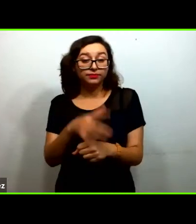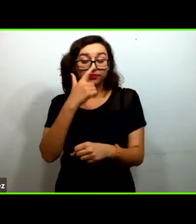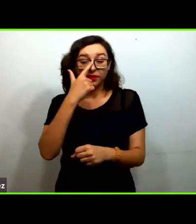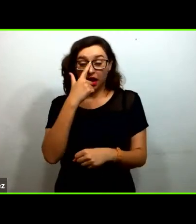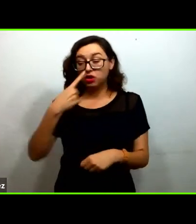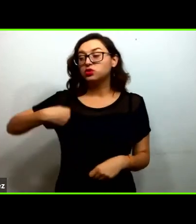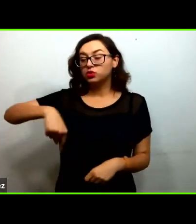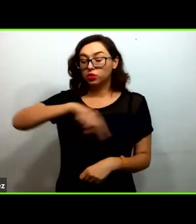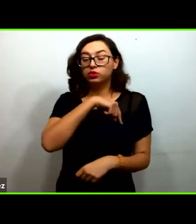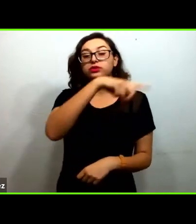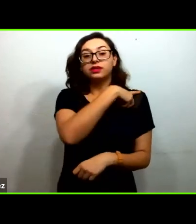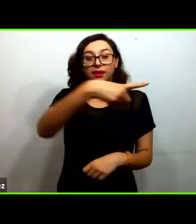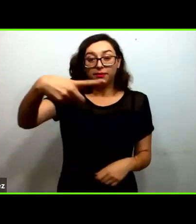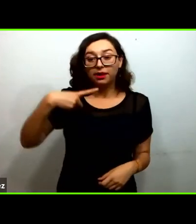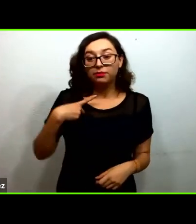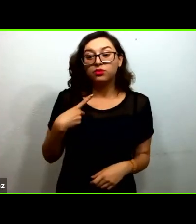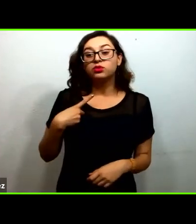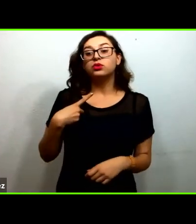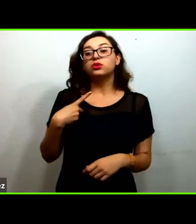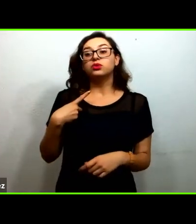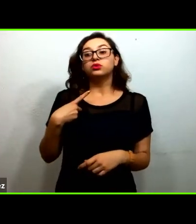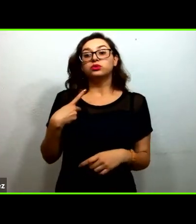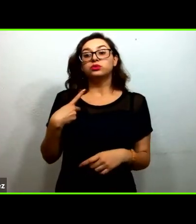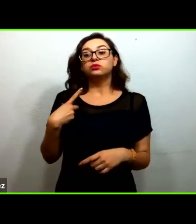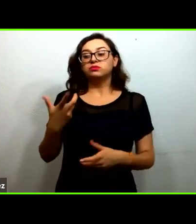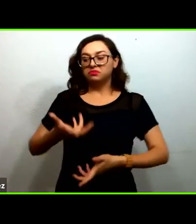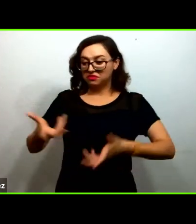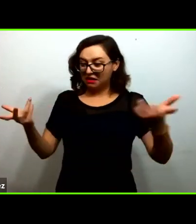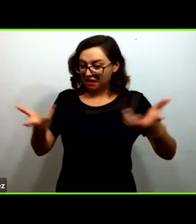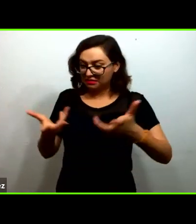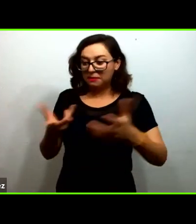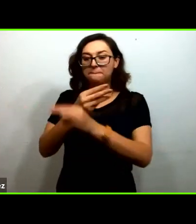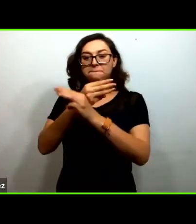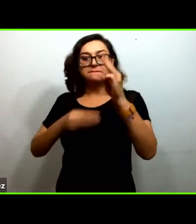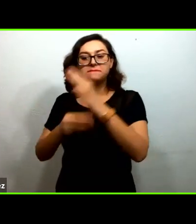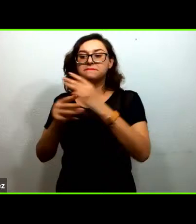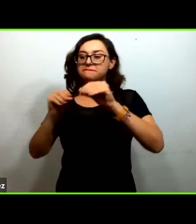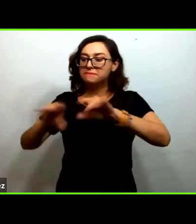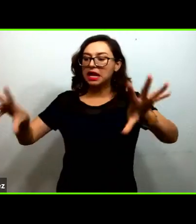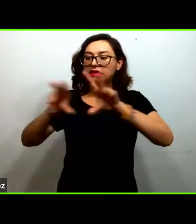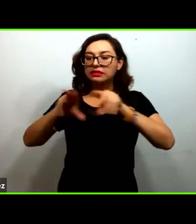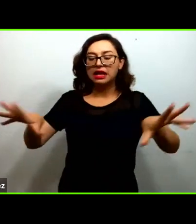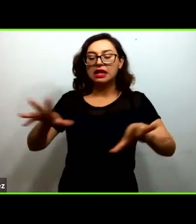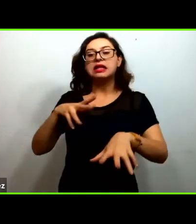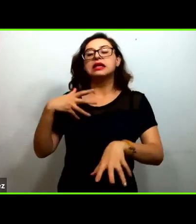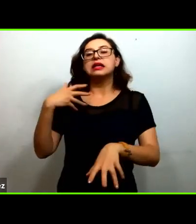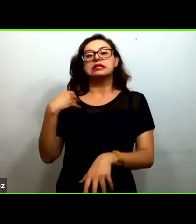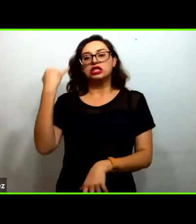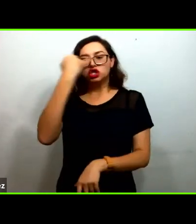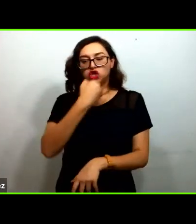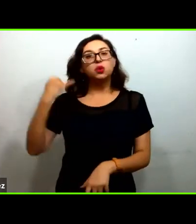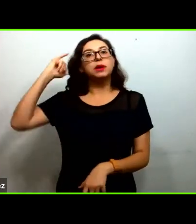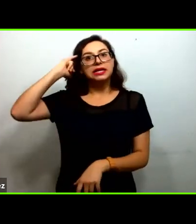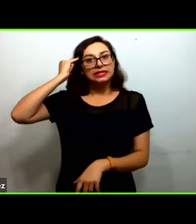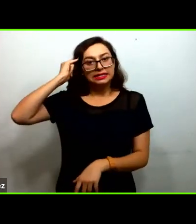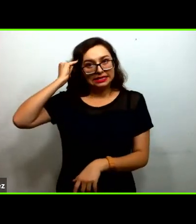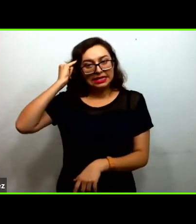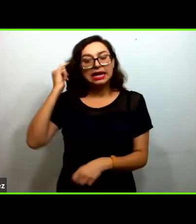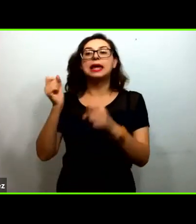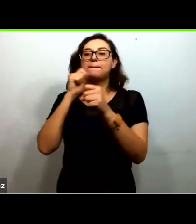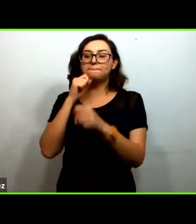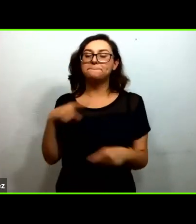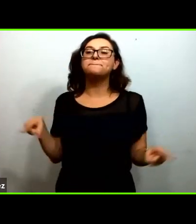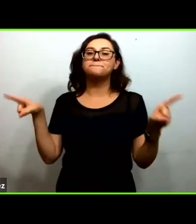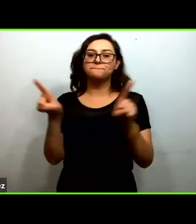seguir produciendo en lengua indígena y seguir ampliando la cobertura a través